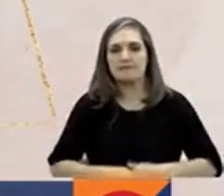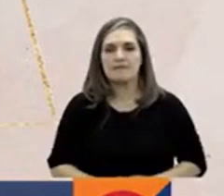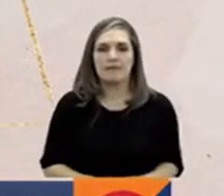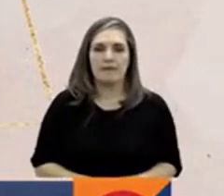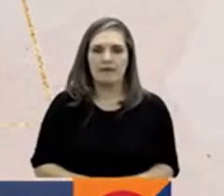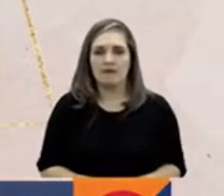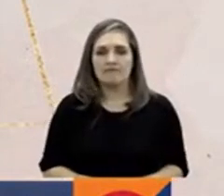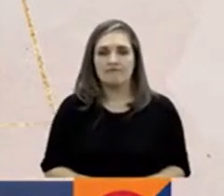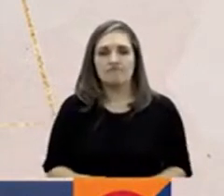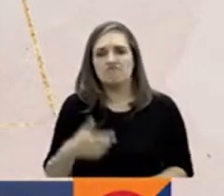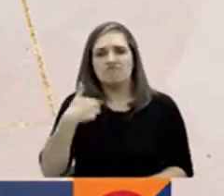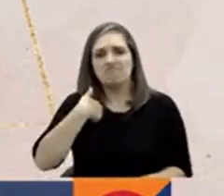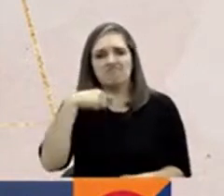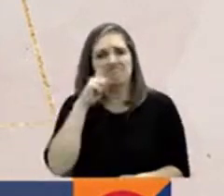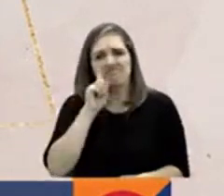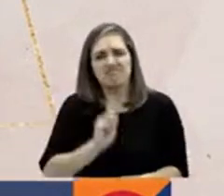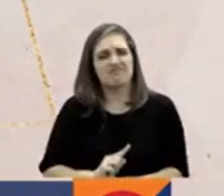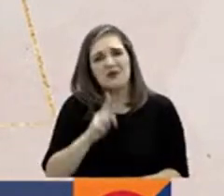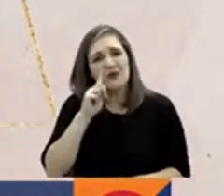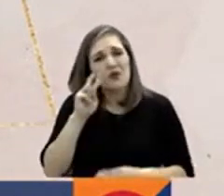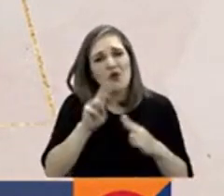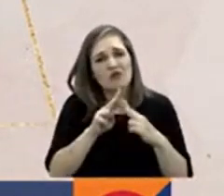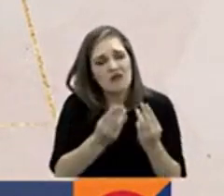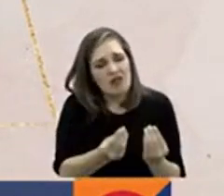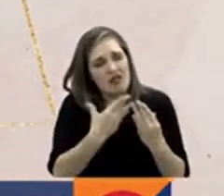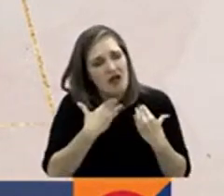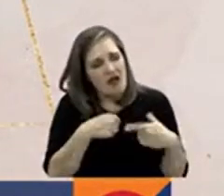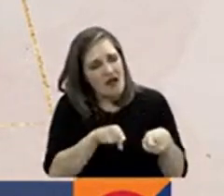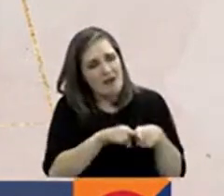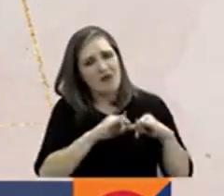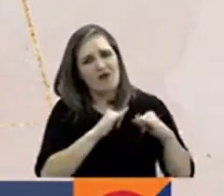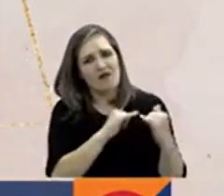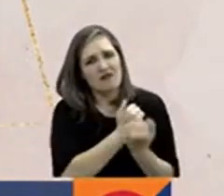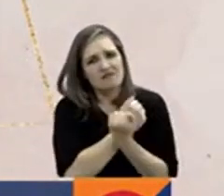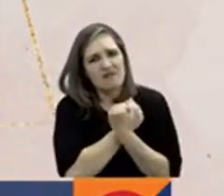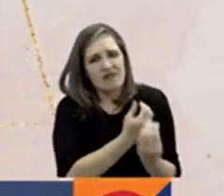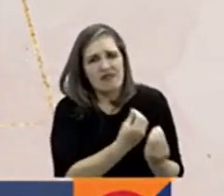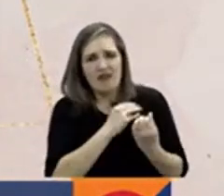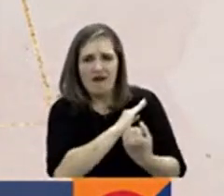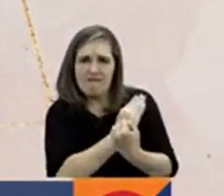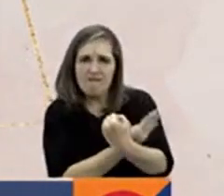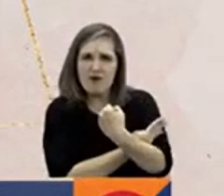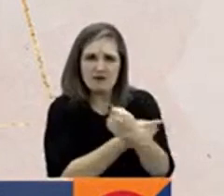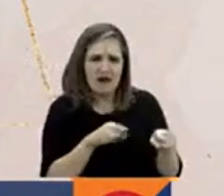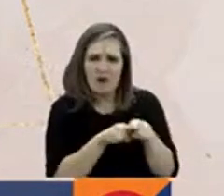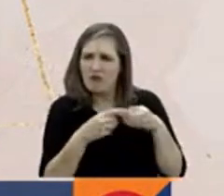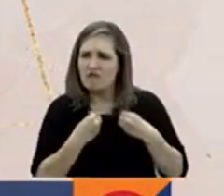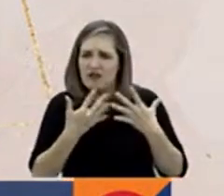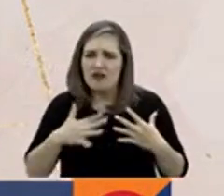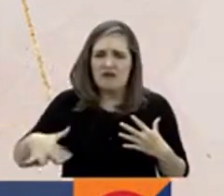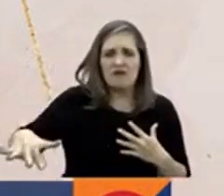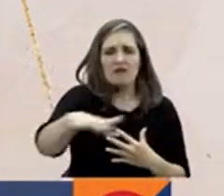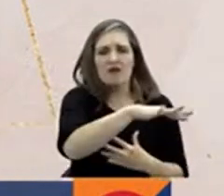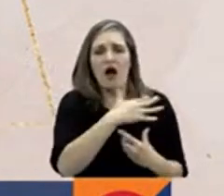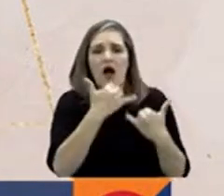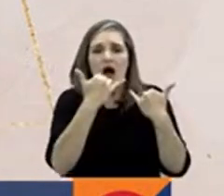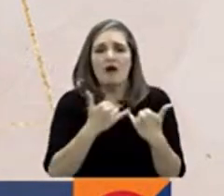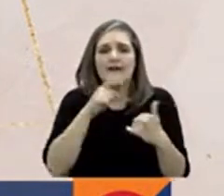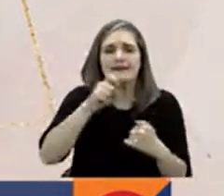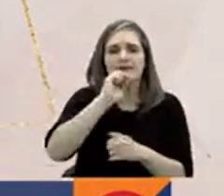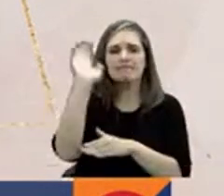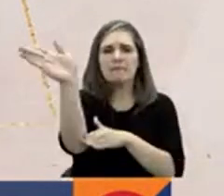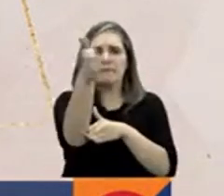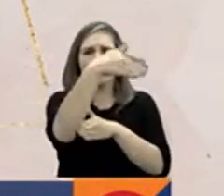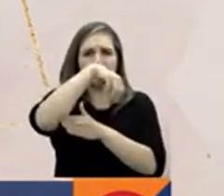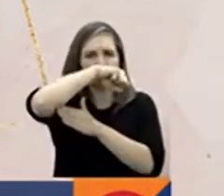que no conozco, me has agregado la fuerza de todos los que viven, me has vuelto a dar la patria como en un nacimiento, me has